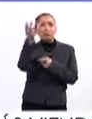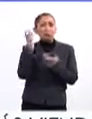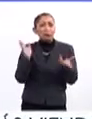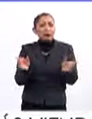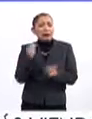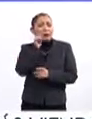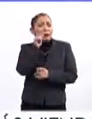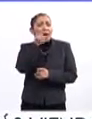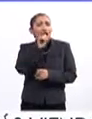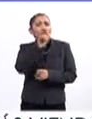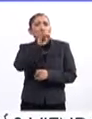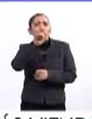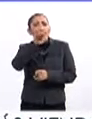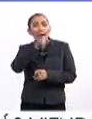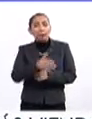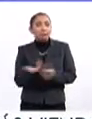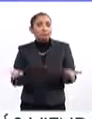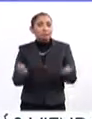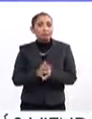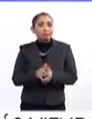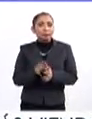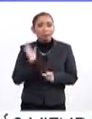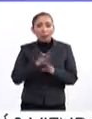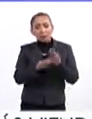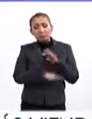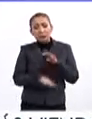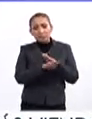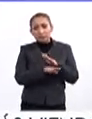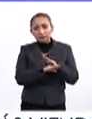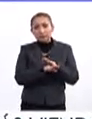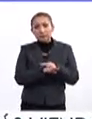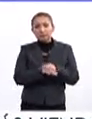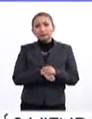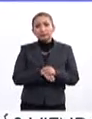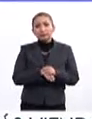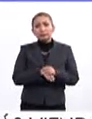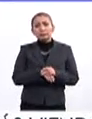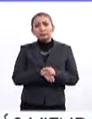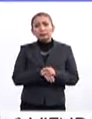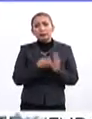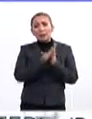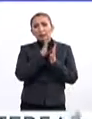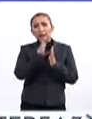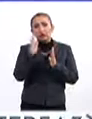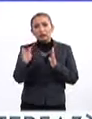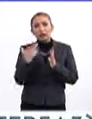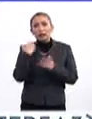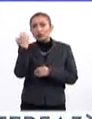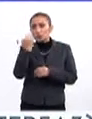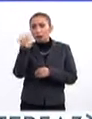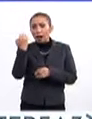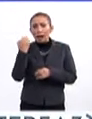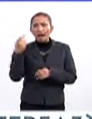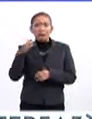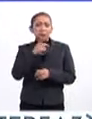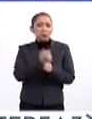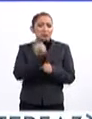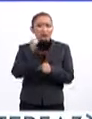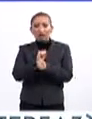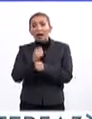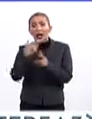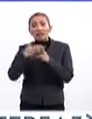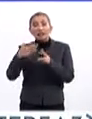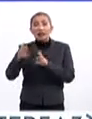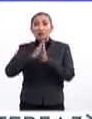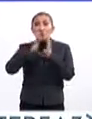tipo siempre va a haber algo de Sor Juana, desde las más básicas bibliotecas, en escuelas primarias, secundarias,